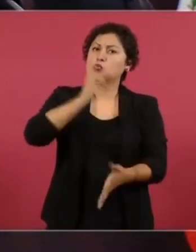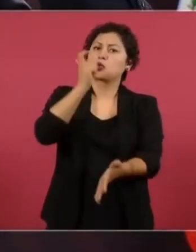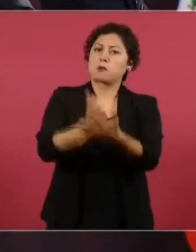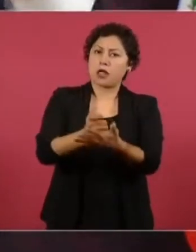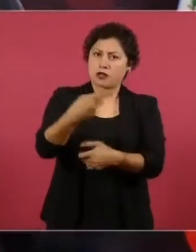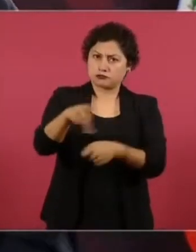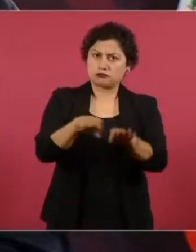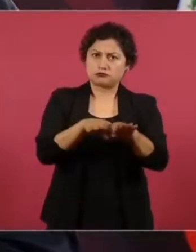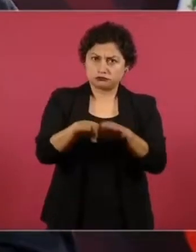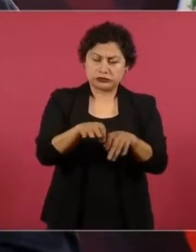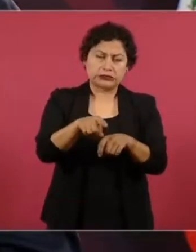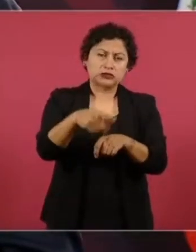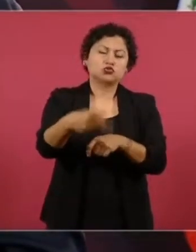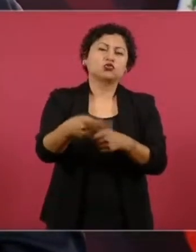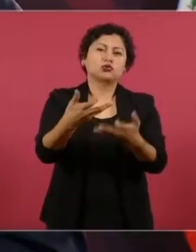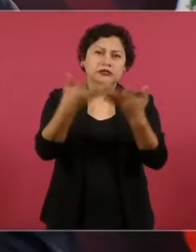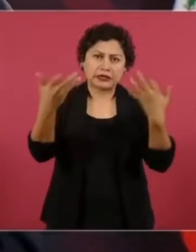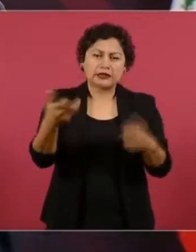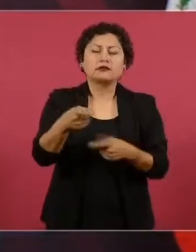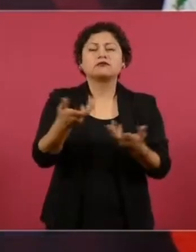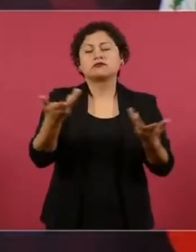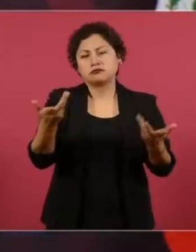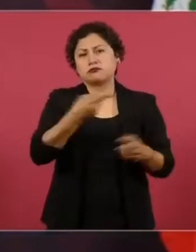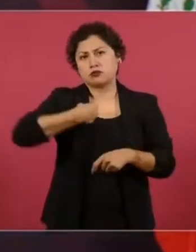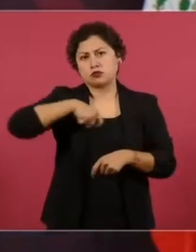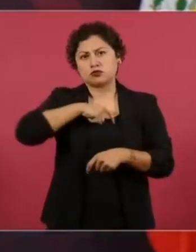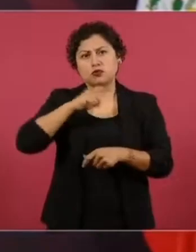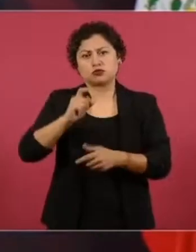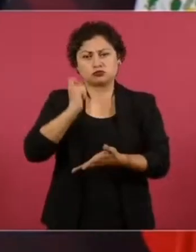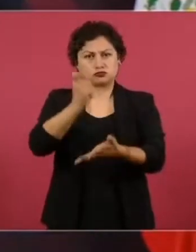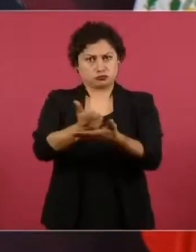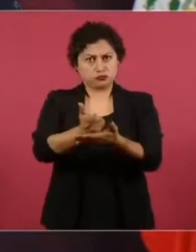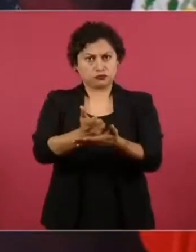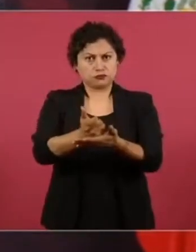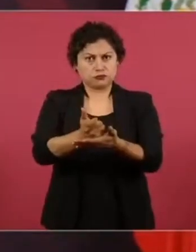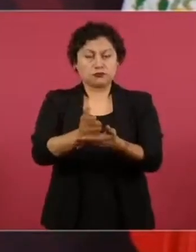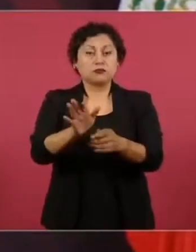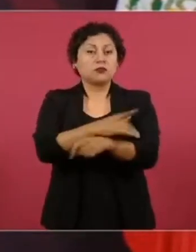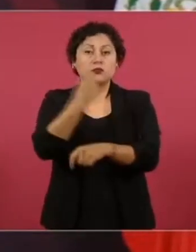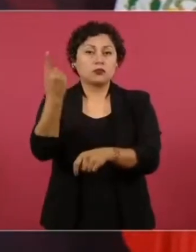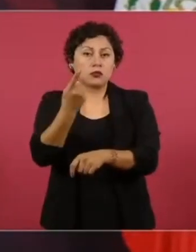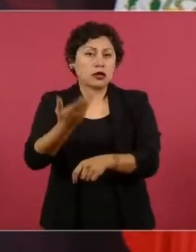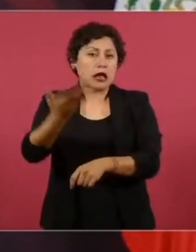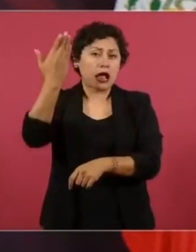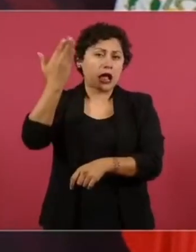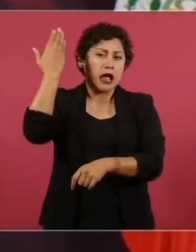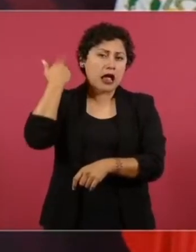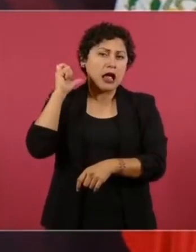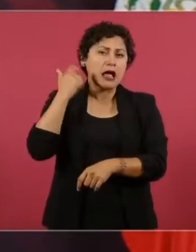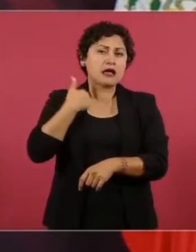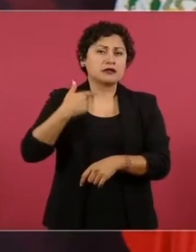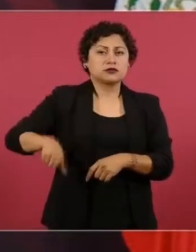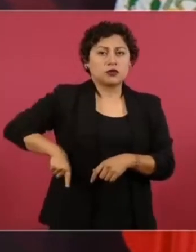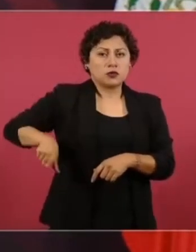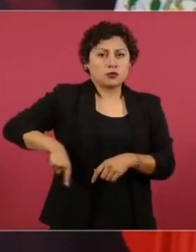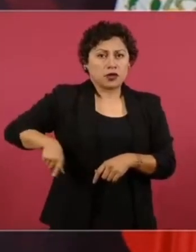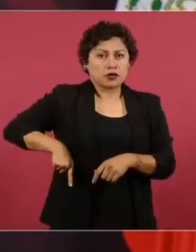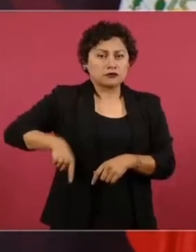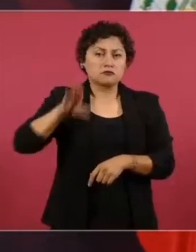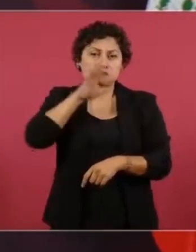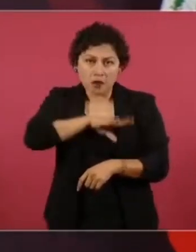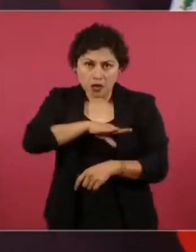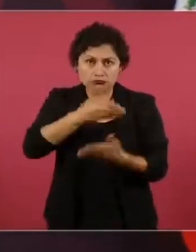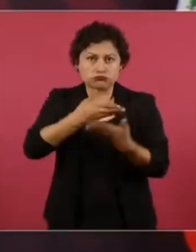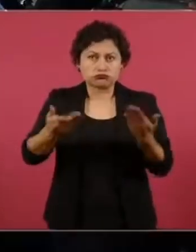los daños ocasionados en gobiernos anteriores. Pero